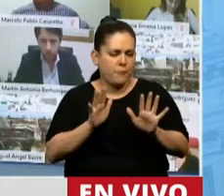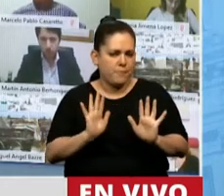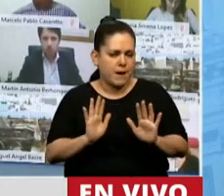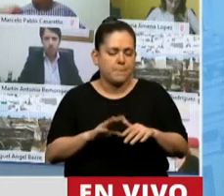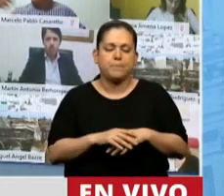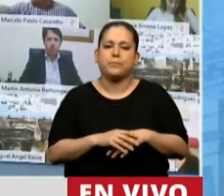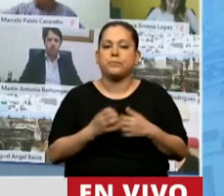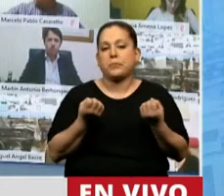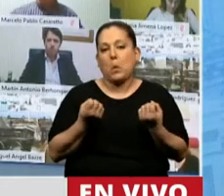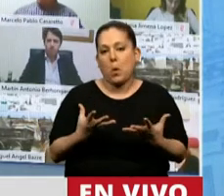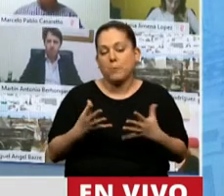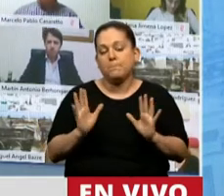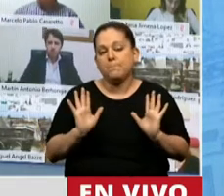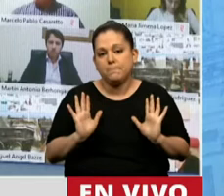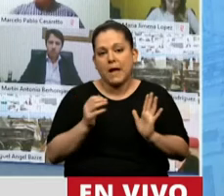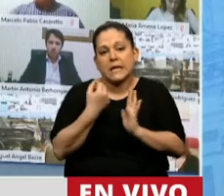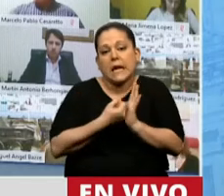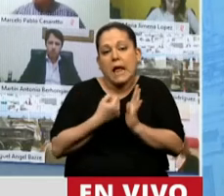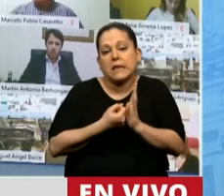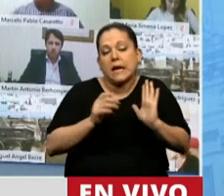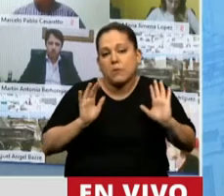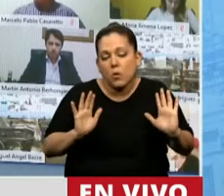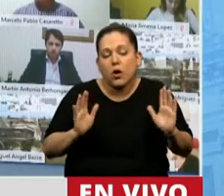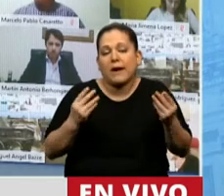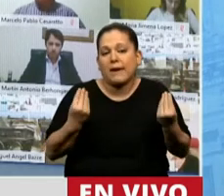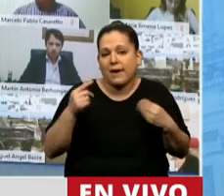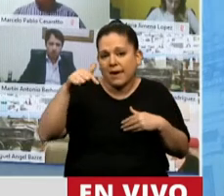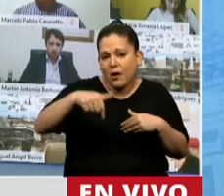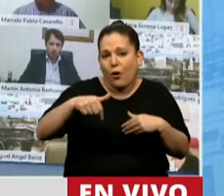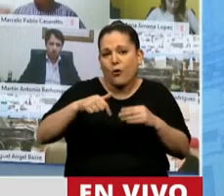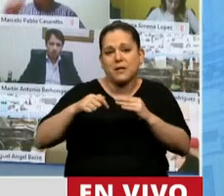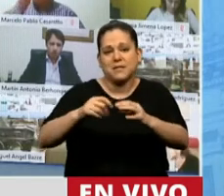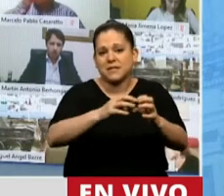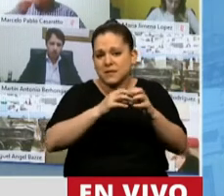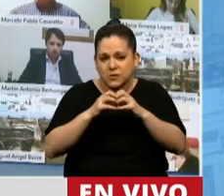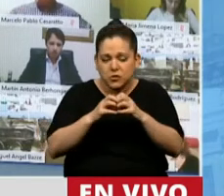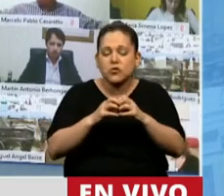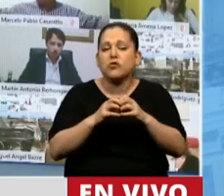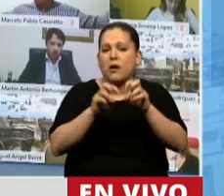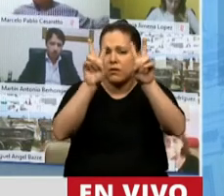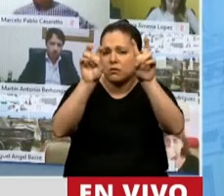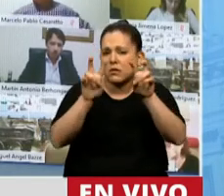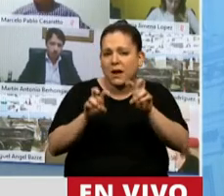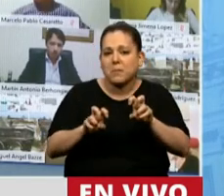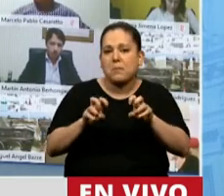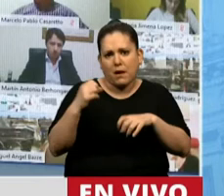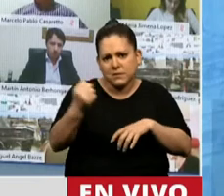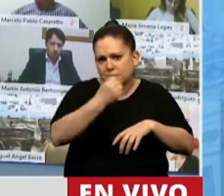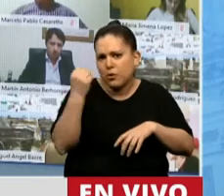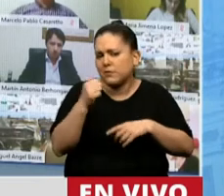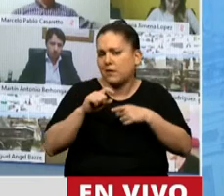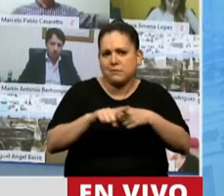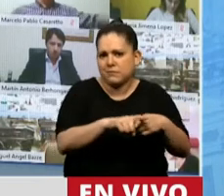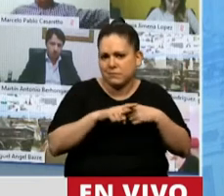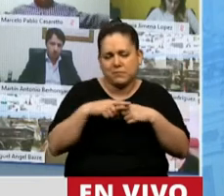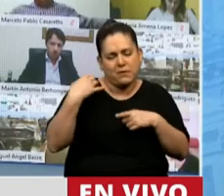tratemos de que esta sesión y estos temas que verdaderamente son trascendentales